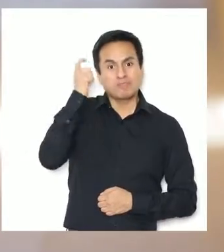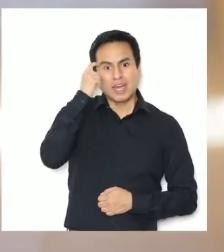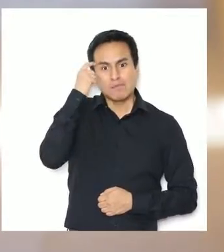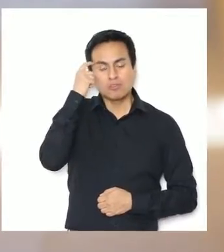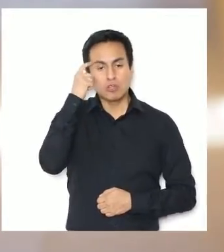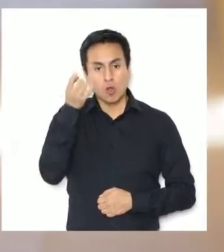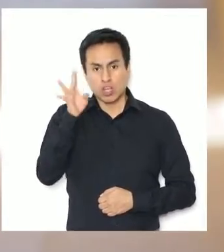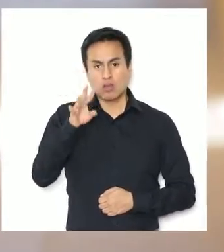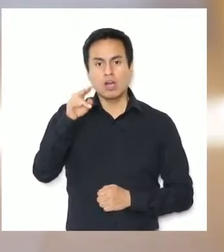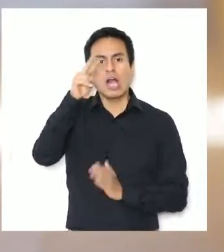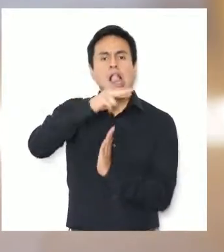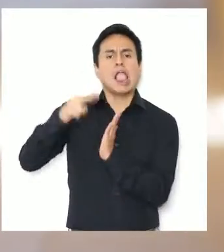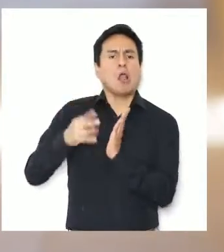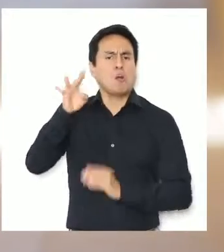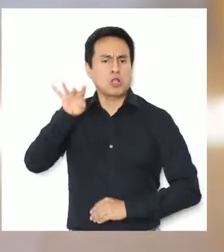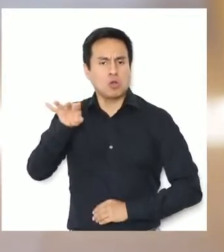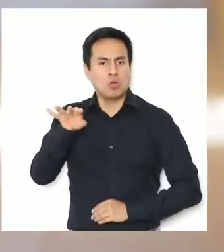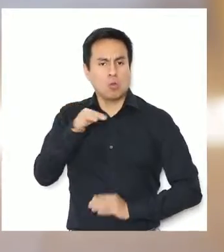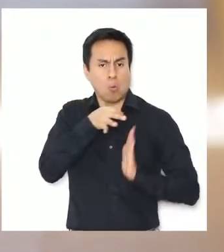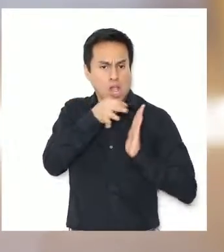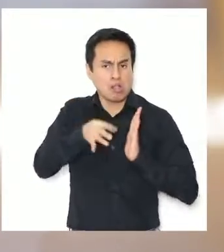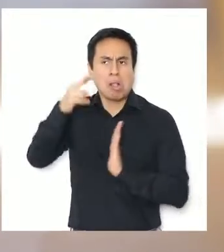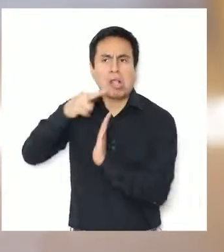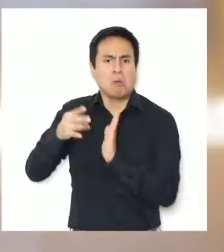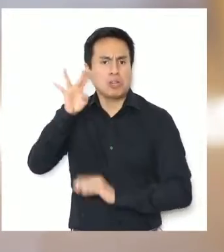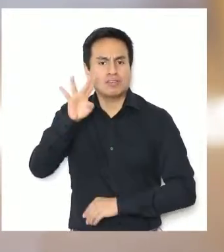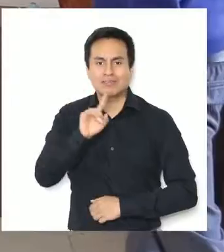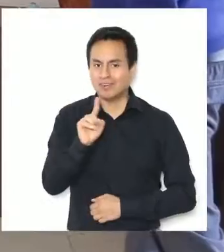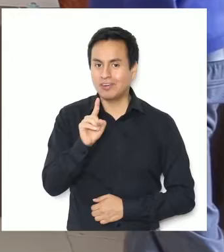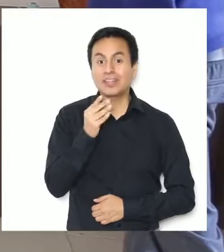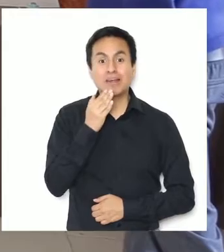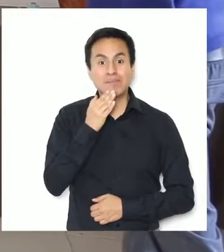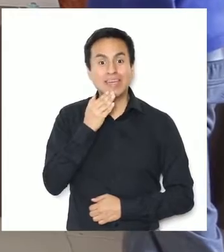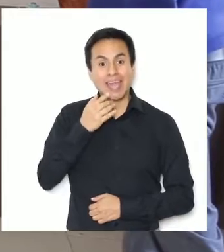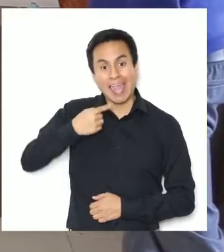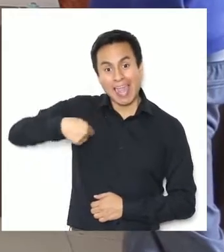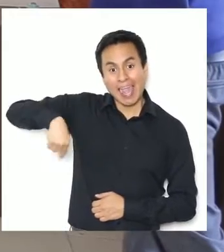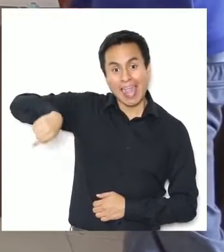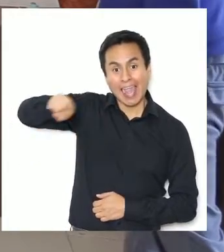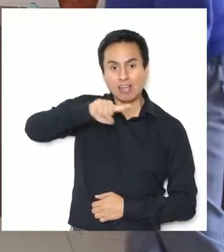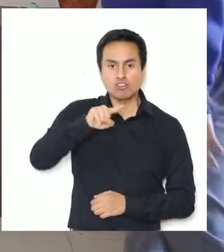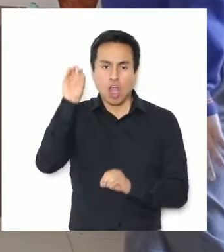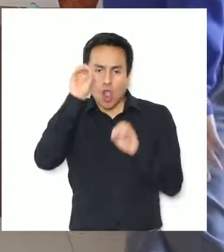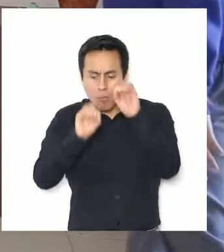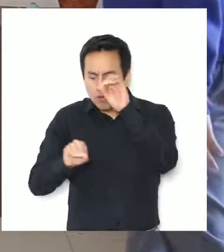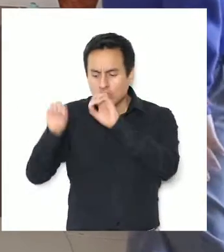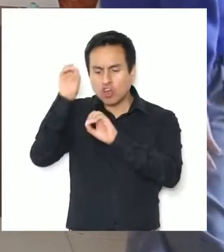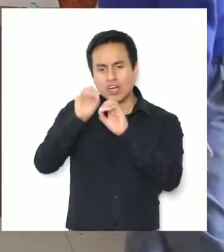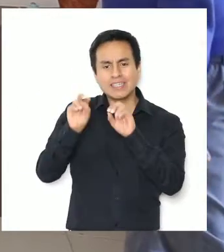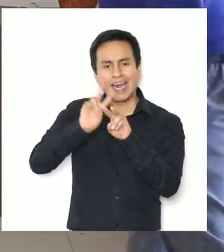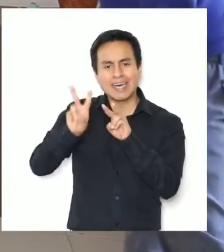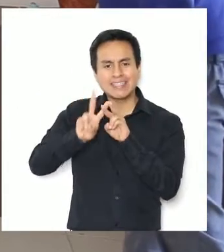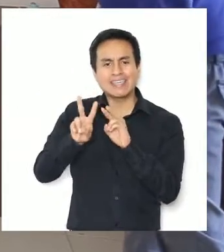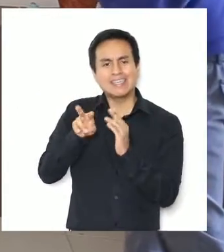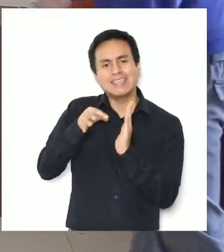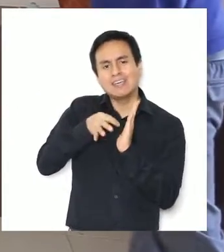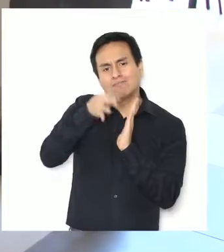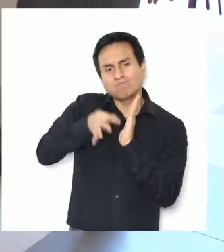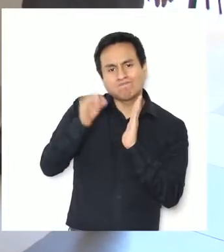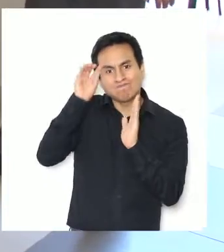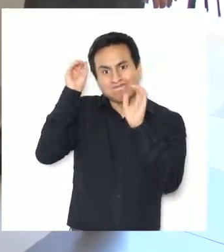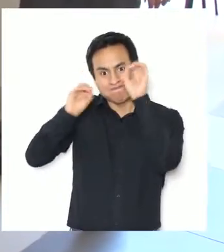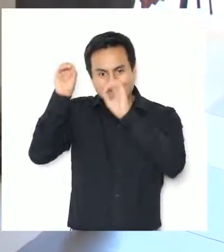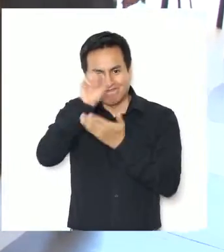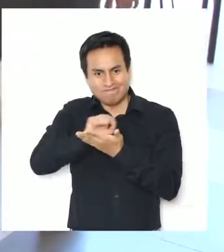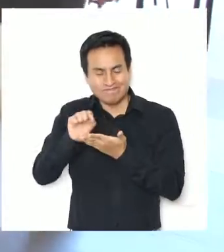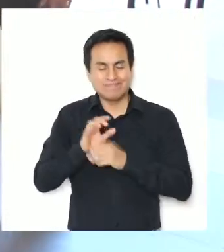que tenemos es que no solamente lean este cuento, sino que finalmente ellos sean compositores, productores de